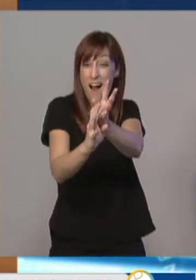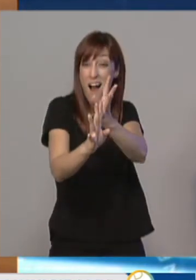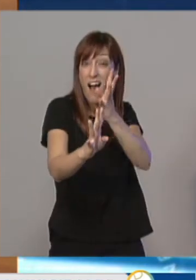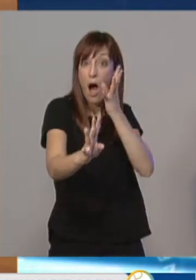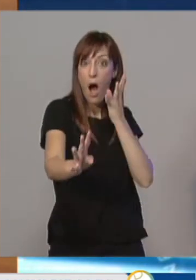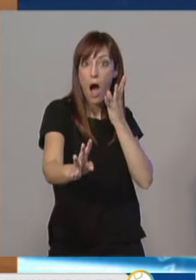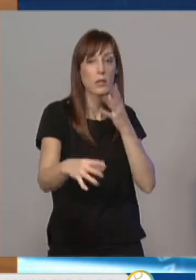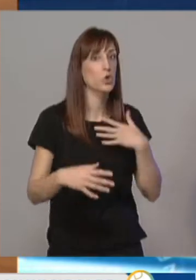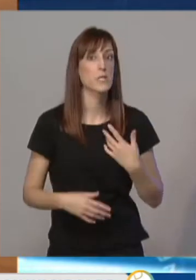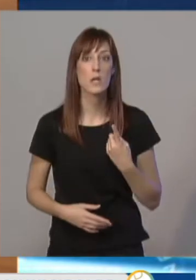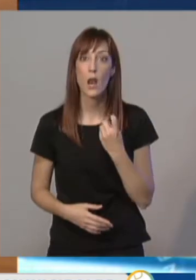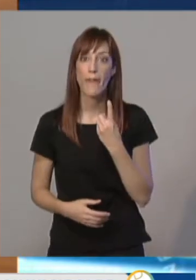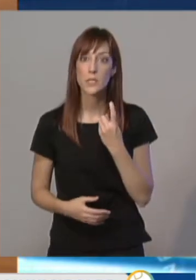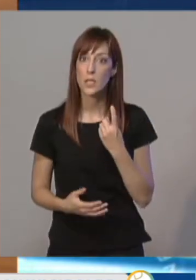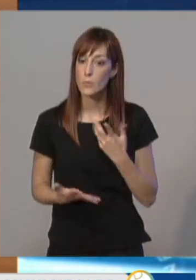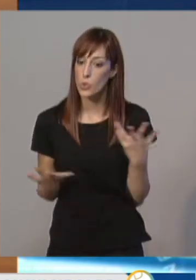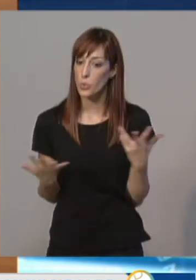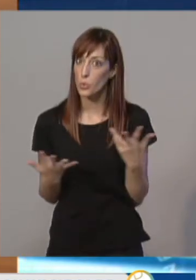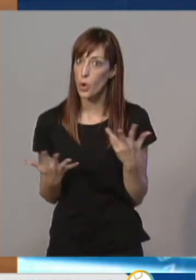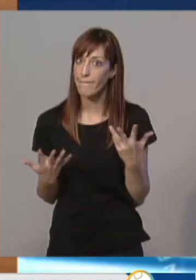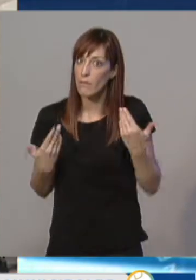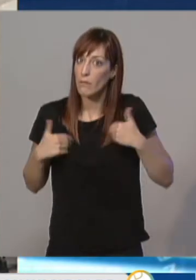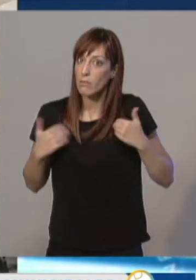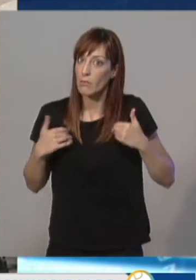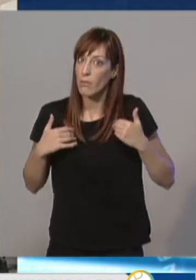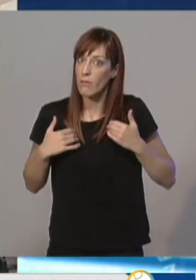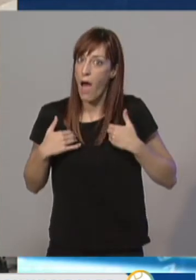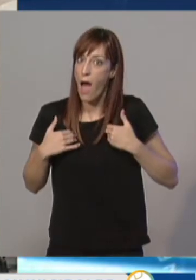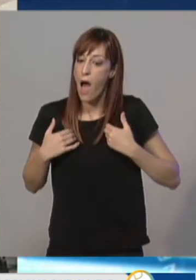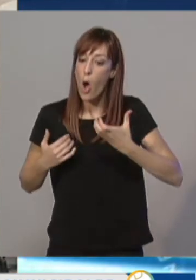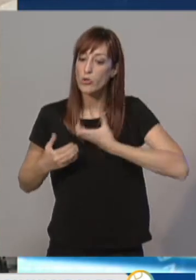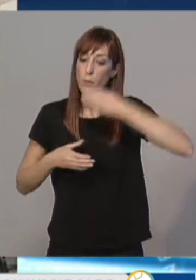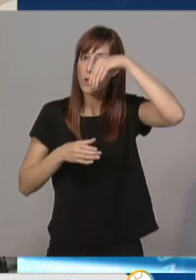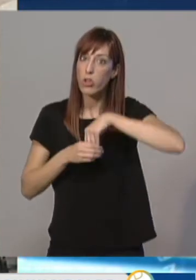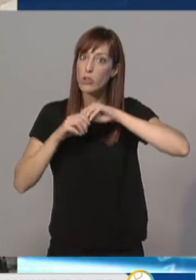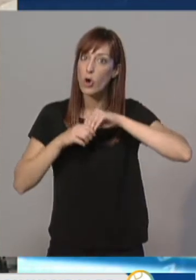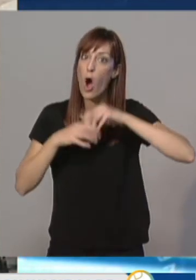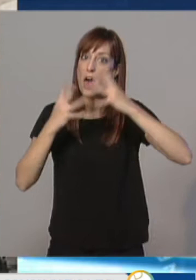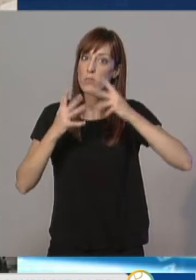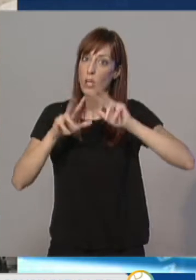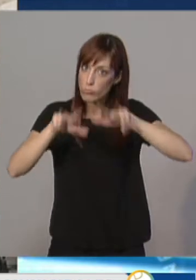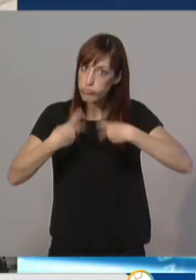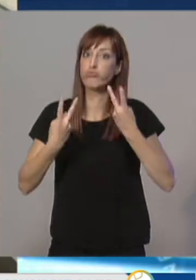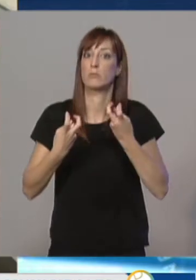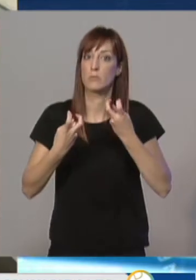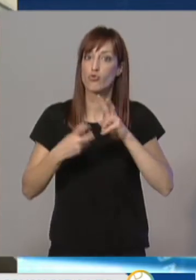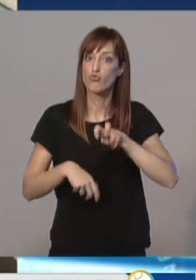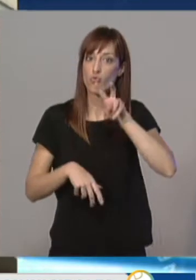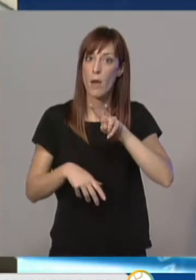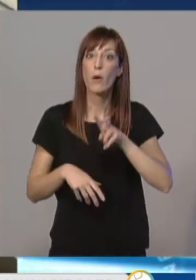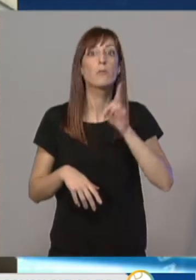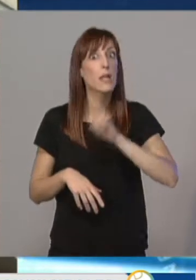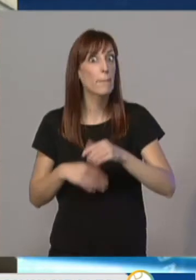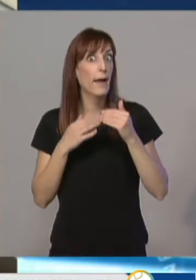y con urgencia, actualizar la administración. Esmeralda Campos ha explicado que, gracias a estas medidas, se podrán llevar a cabo